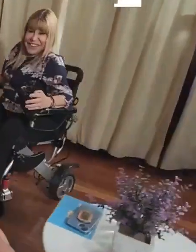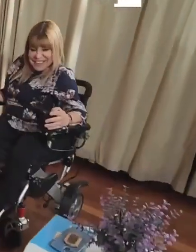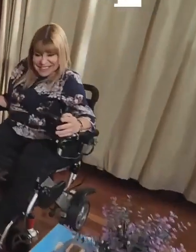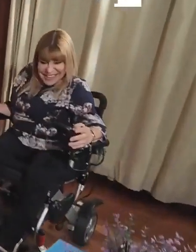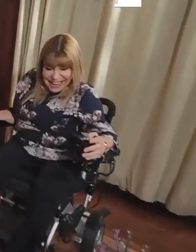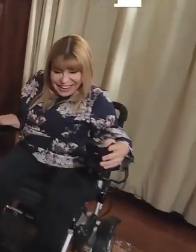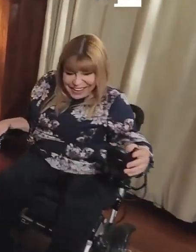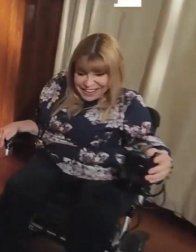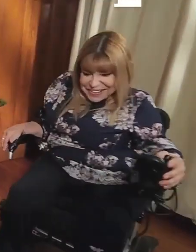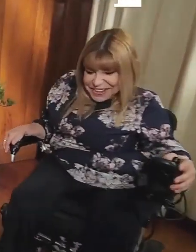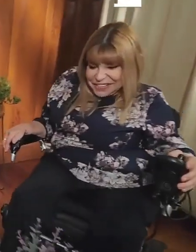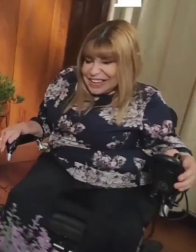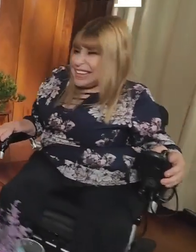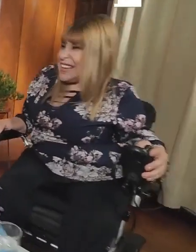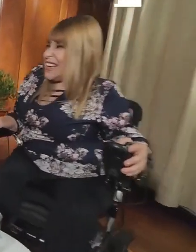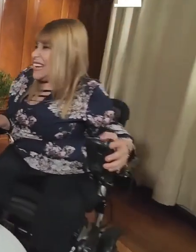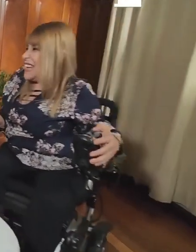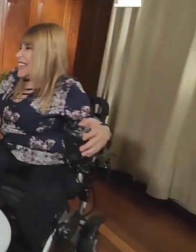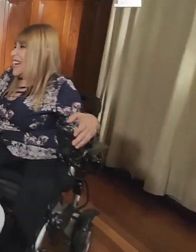Oye, ¿está bien?